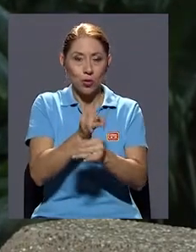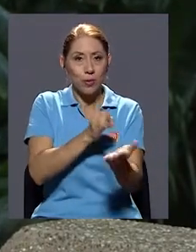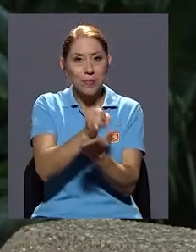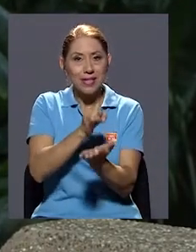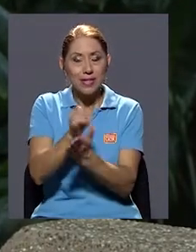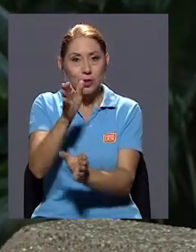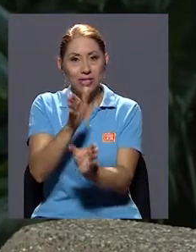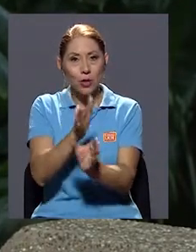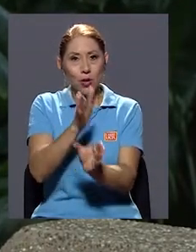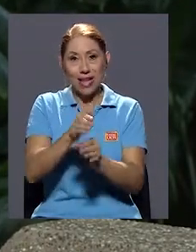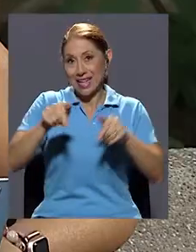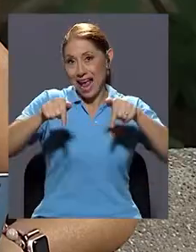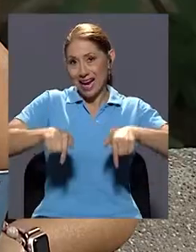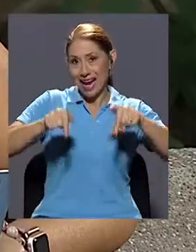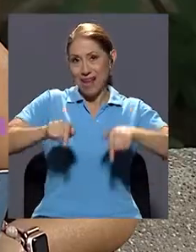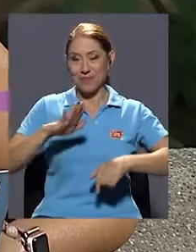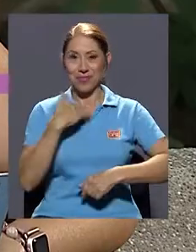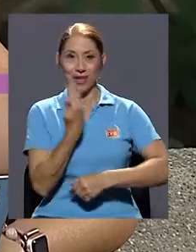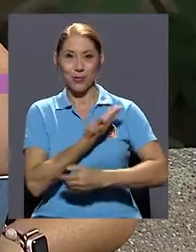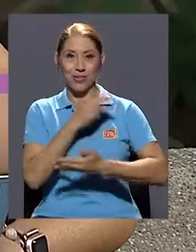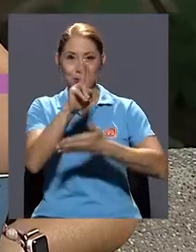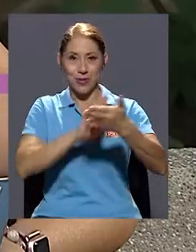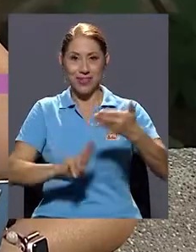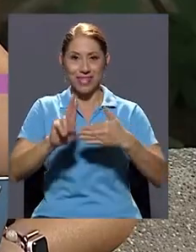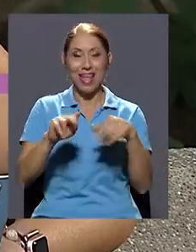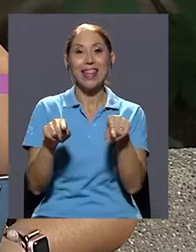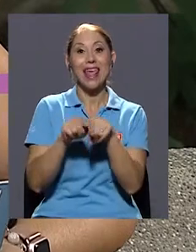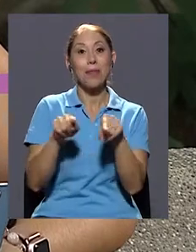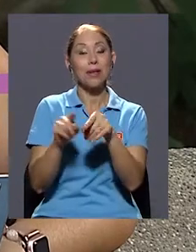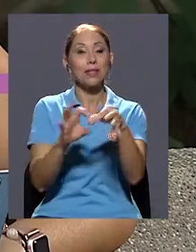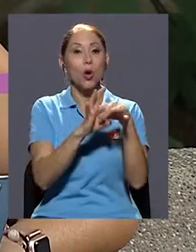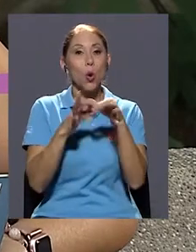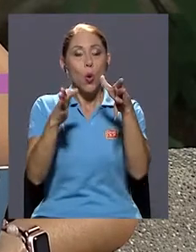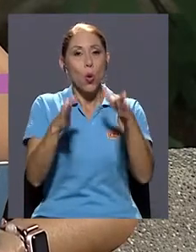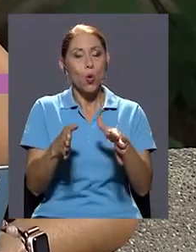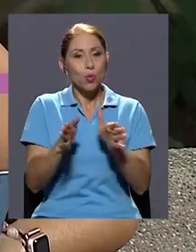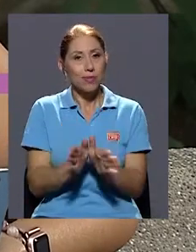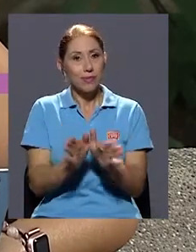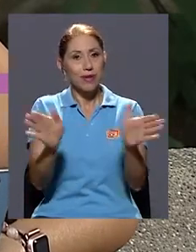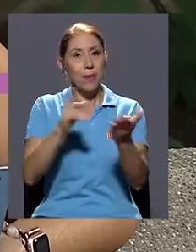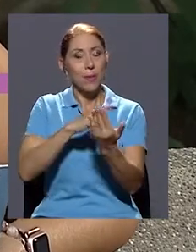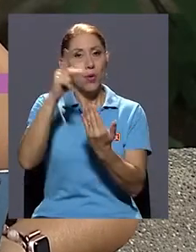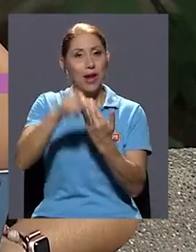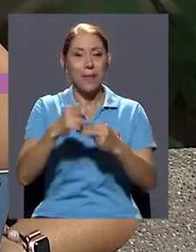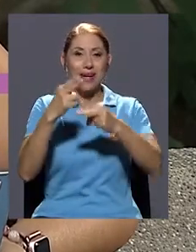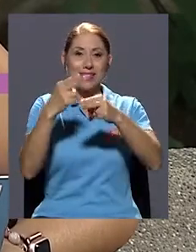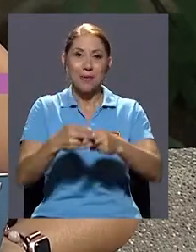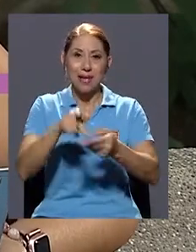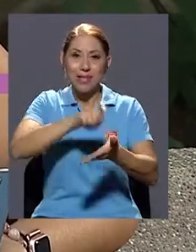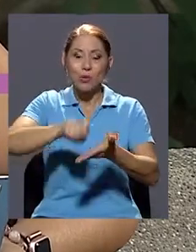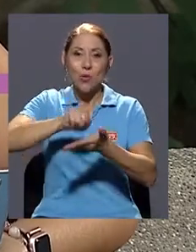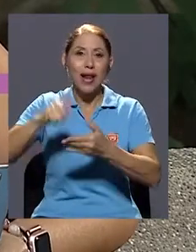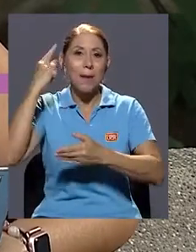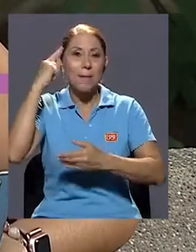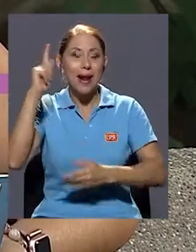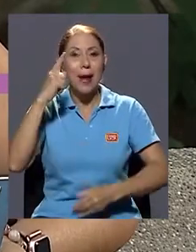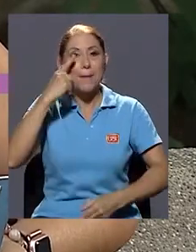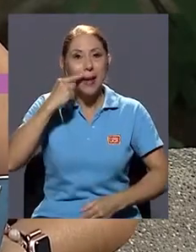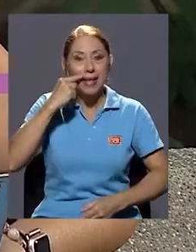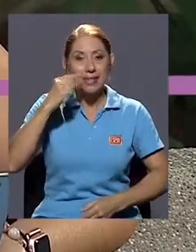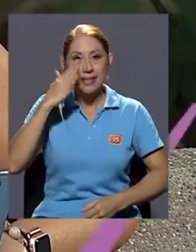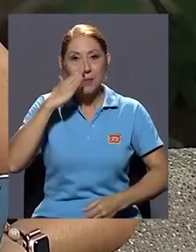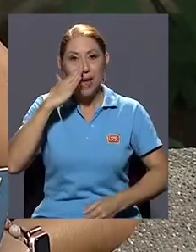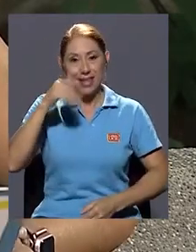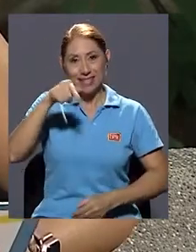de Investigaciones Psicológicas acá en nuestra universidad y además es el coordinador general del programa Escuela para Padres y